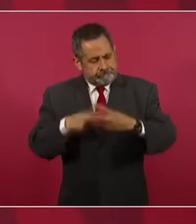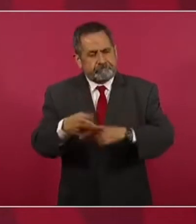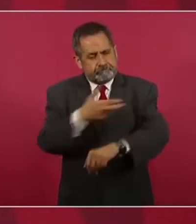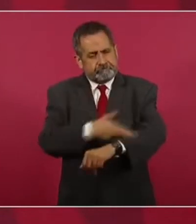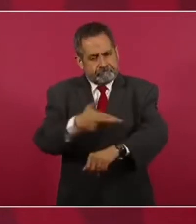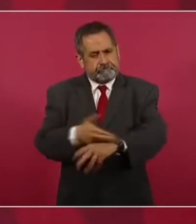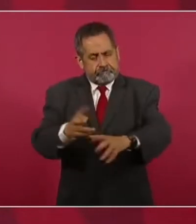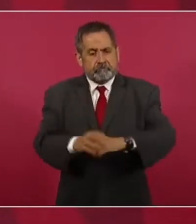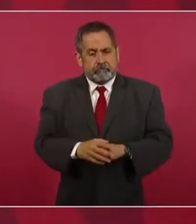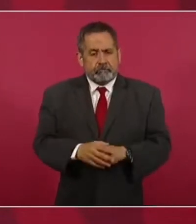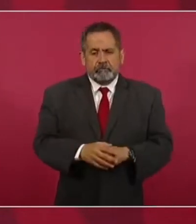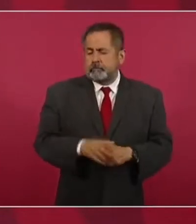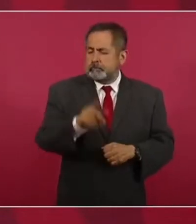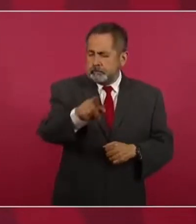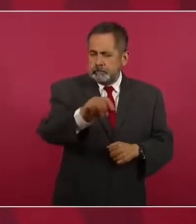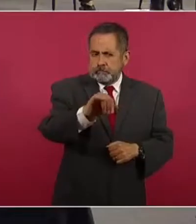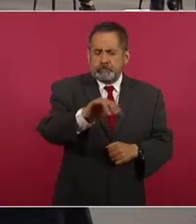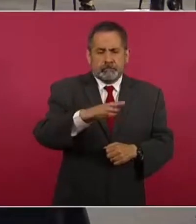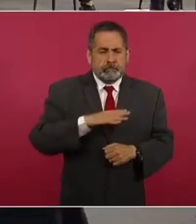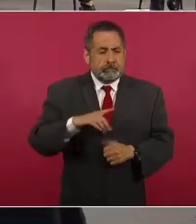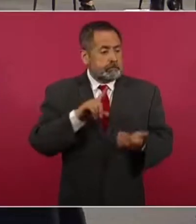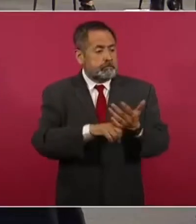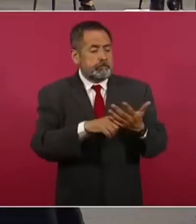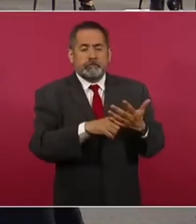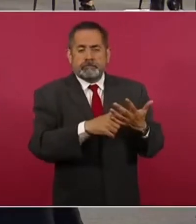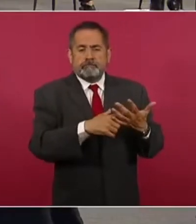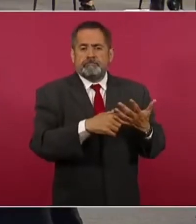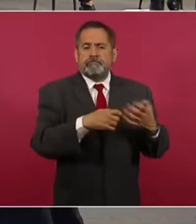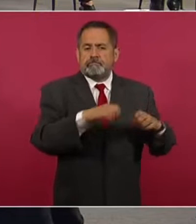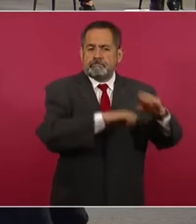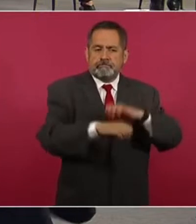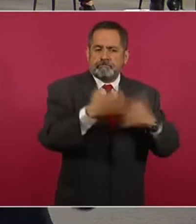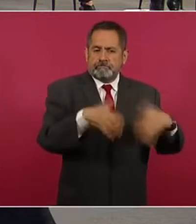Y sí hay de parte de las grandes empresas